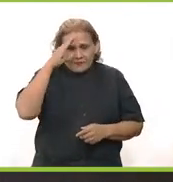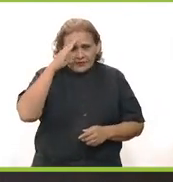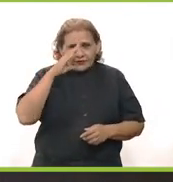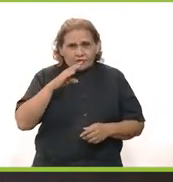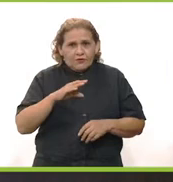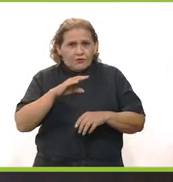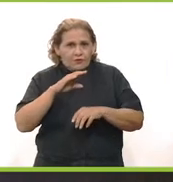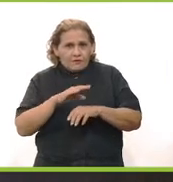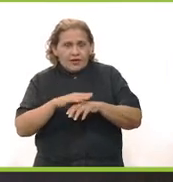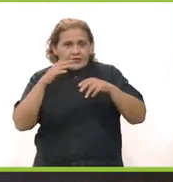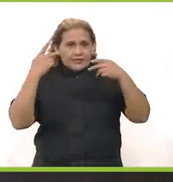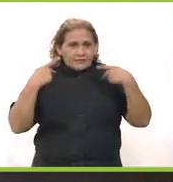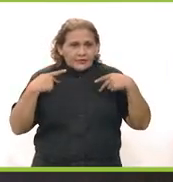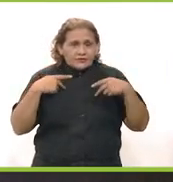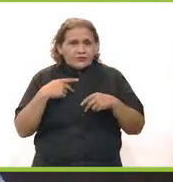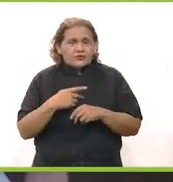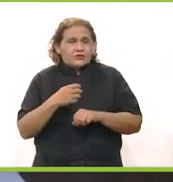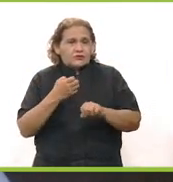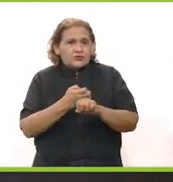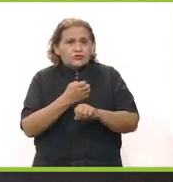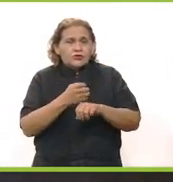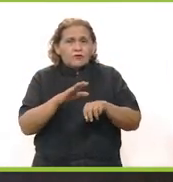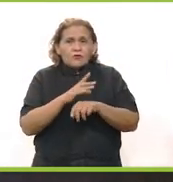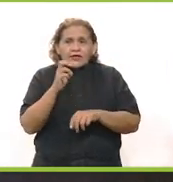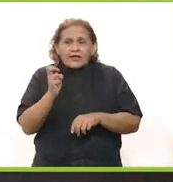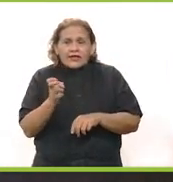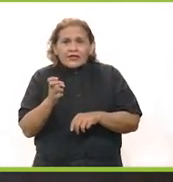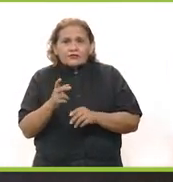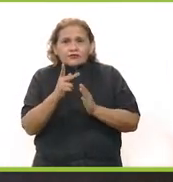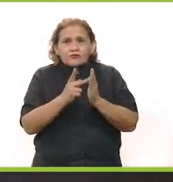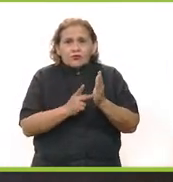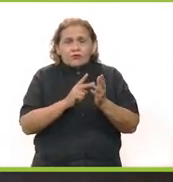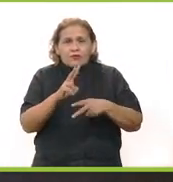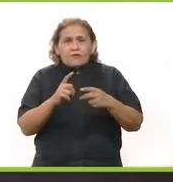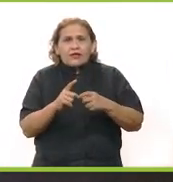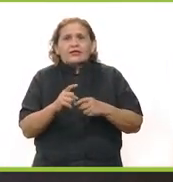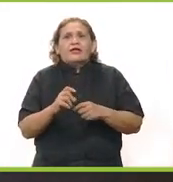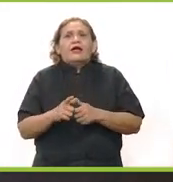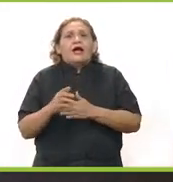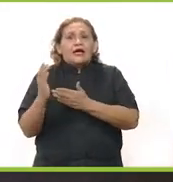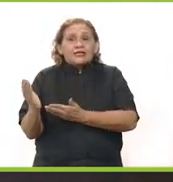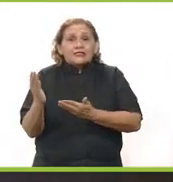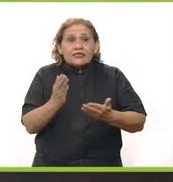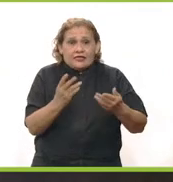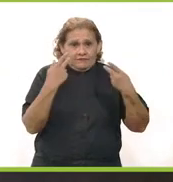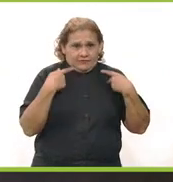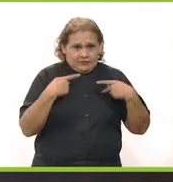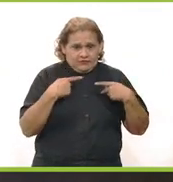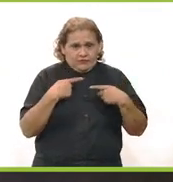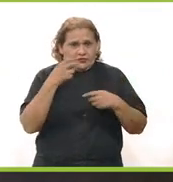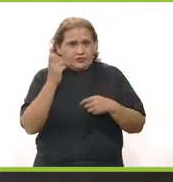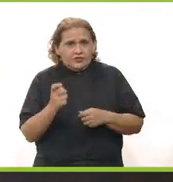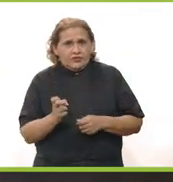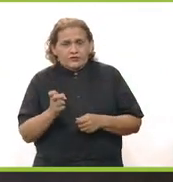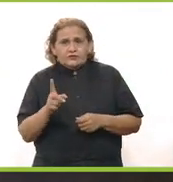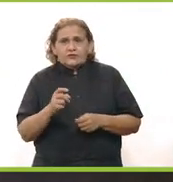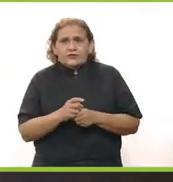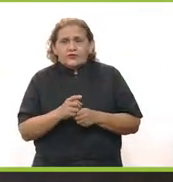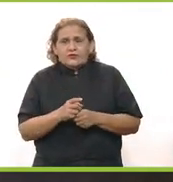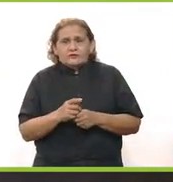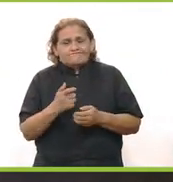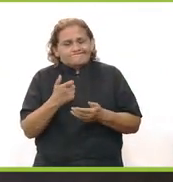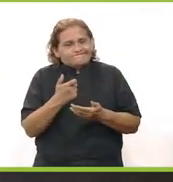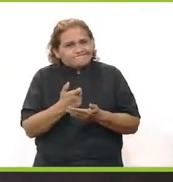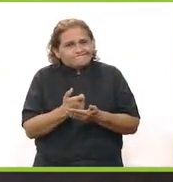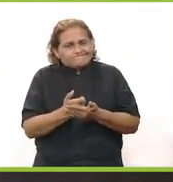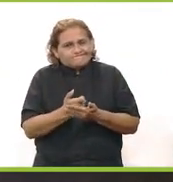pensado un poquito más en la gente de Yucatán y en la gente de otros estados porque estos programas van directamente hacia ellos. Entonces, en ese